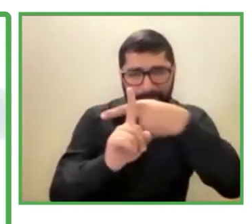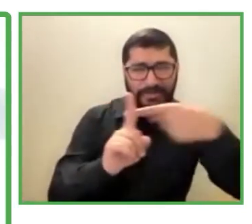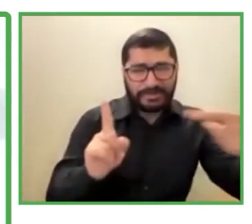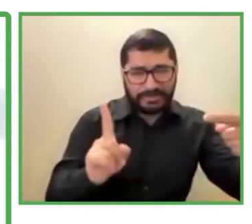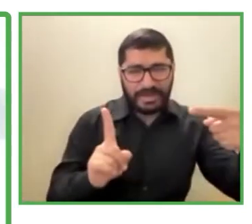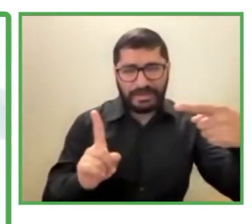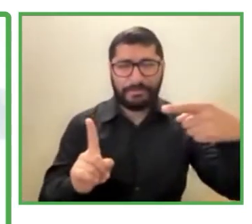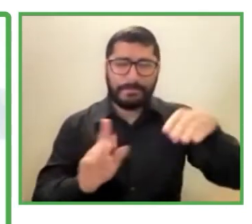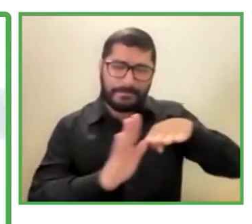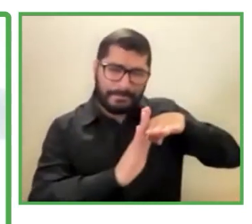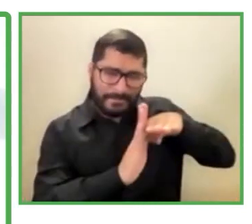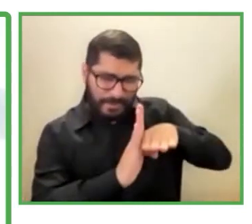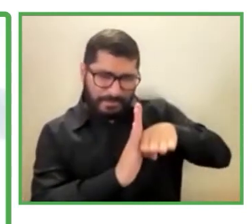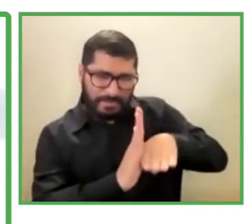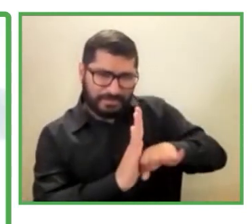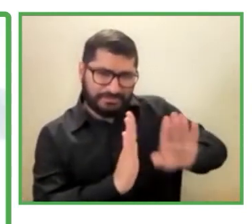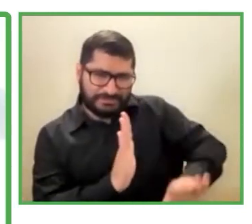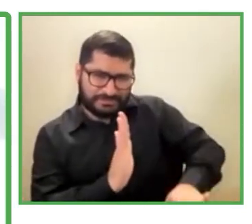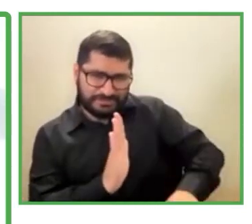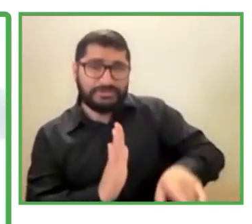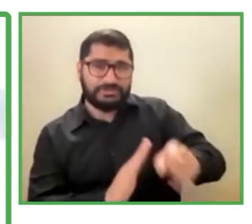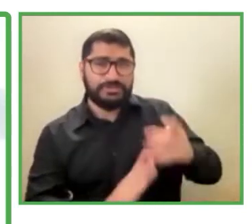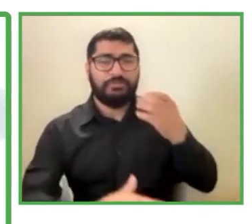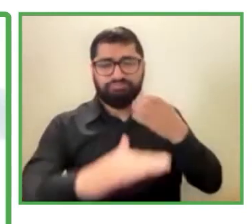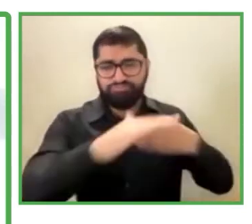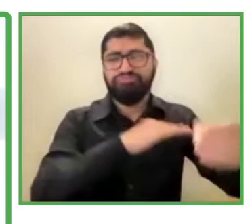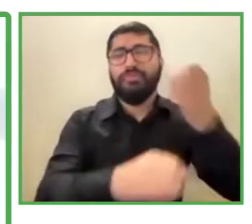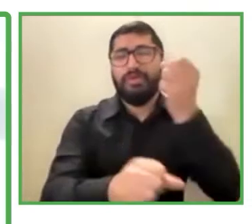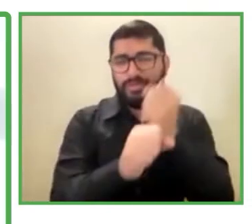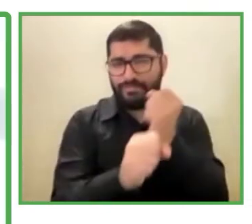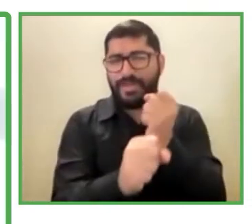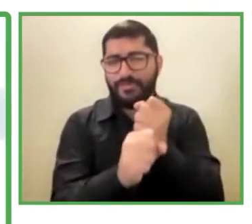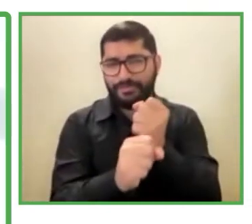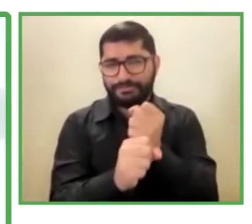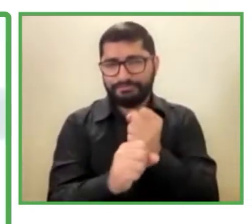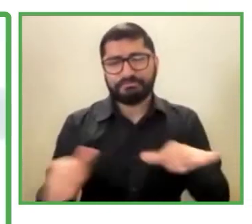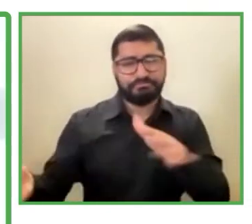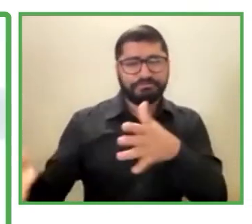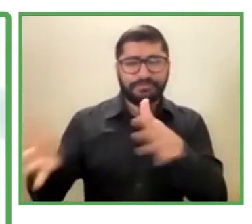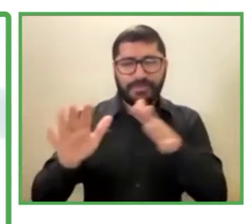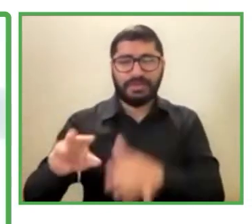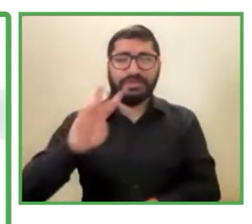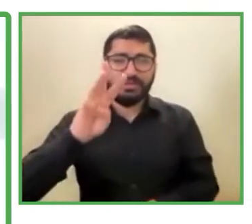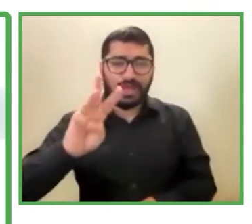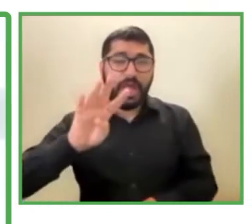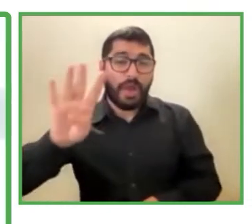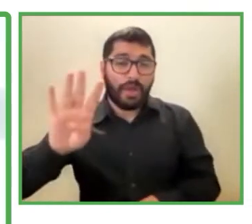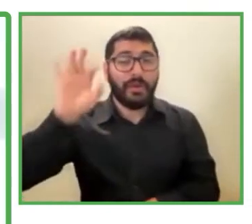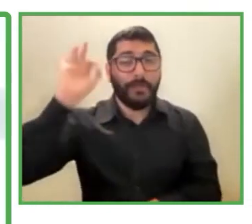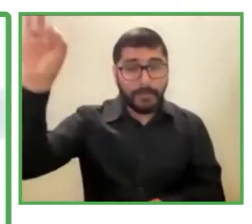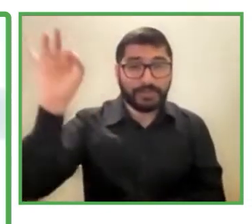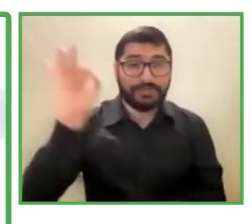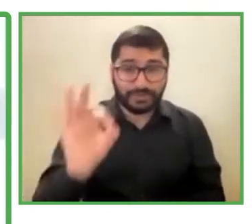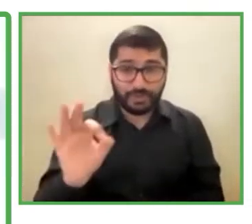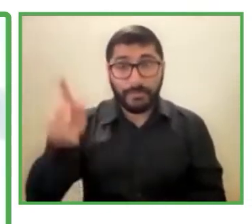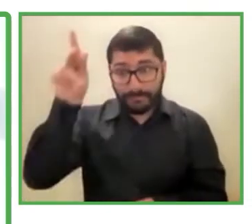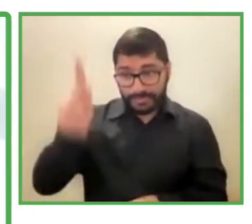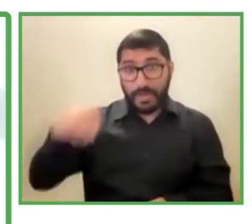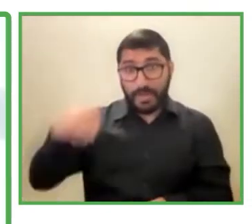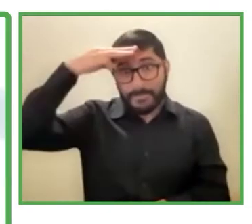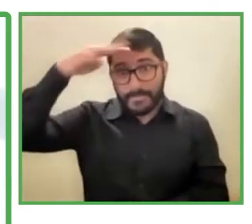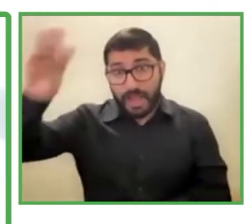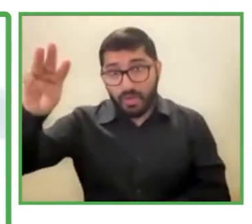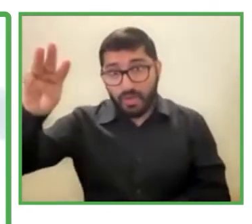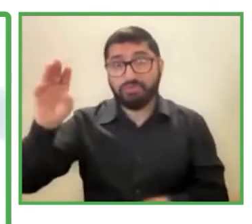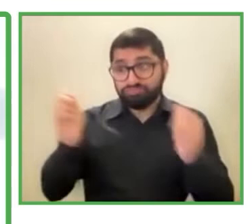trabajo. Digamos que el 34% de los mexicanos con discapacidad tienen una actividad económica,